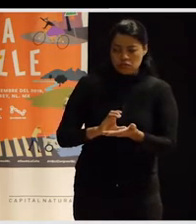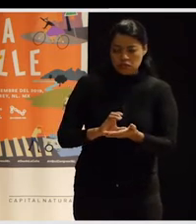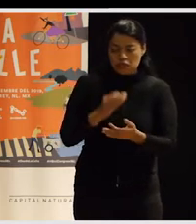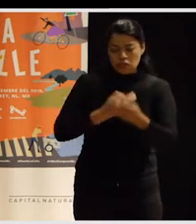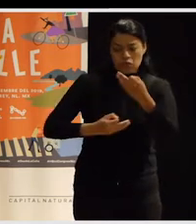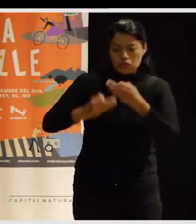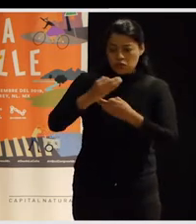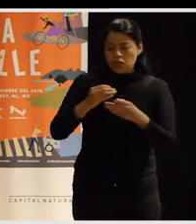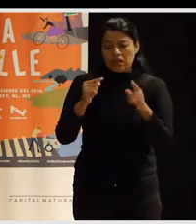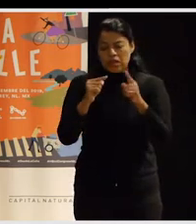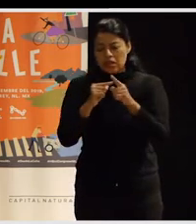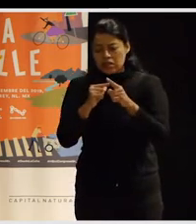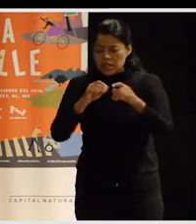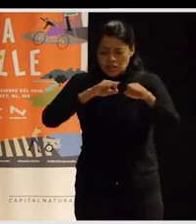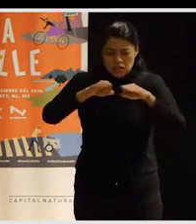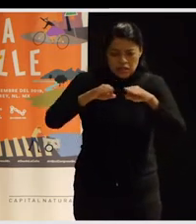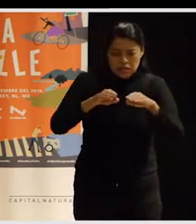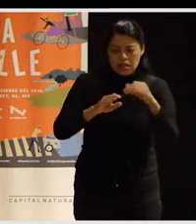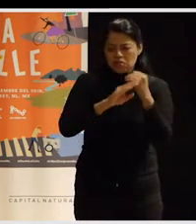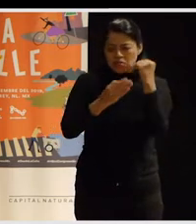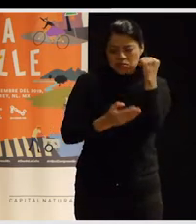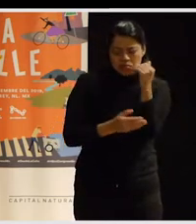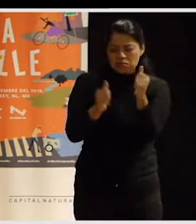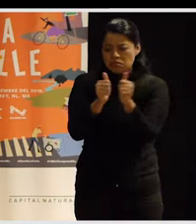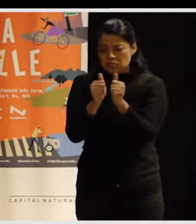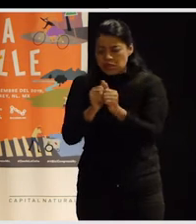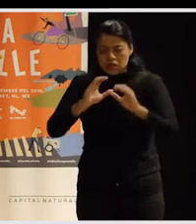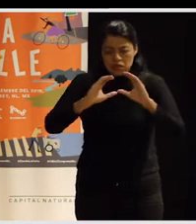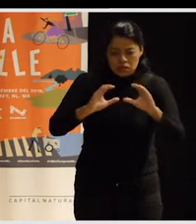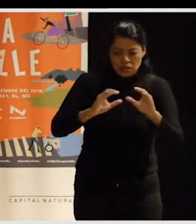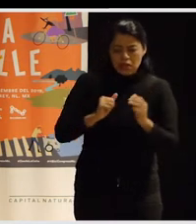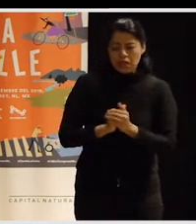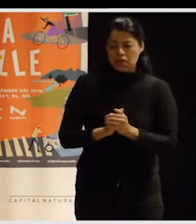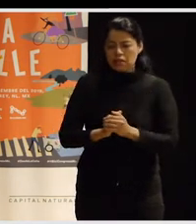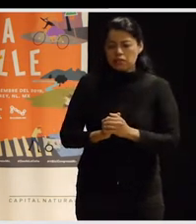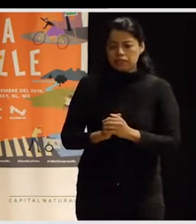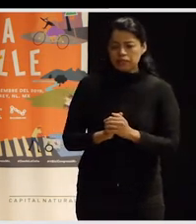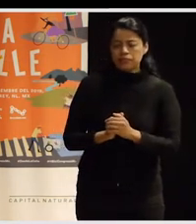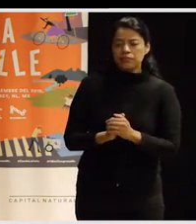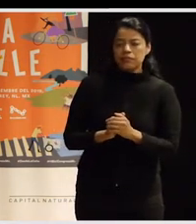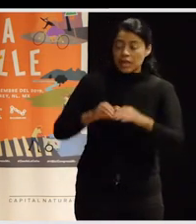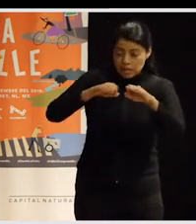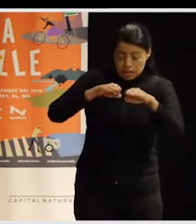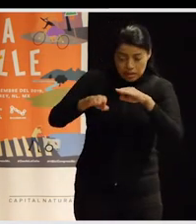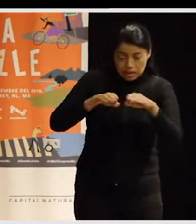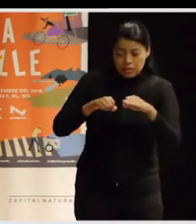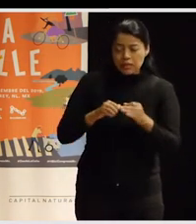todas las tareas de trabajo reproductivo, de cuidados, todas las tareas que tenían que ver con el empleo,